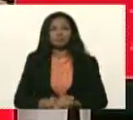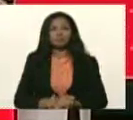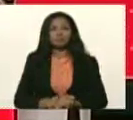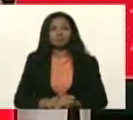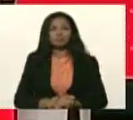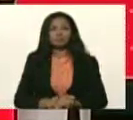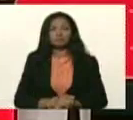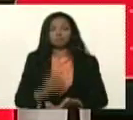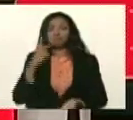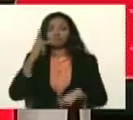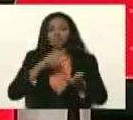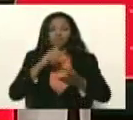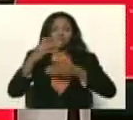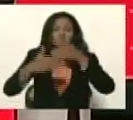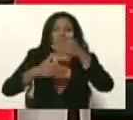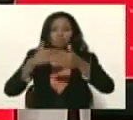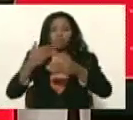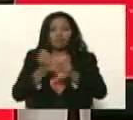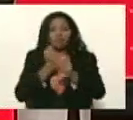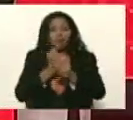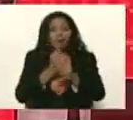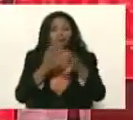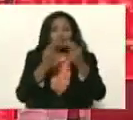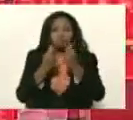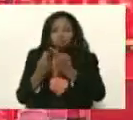ha venido trabajando, lo que es los recursos,